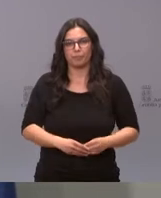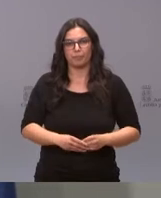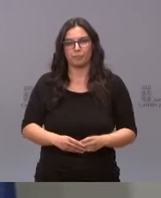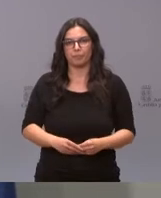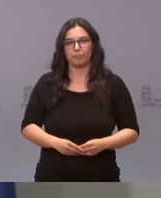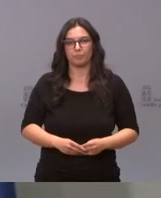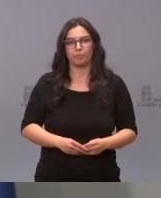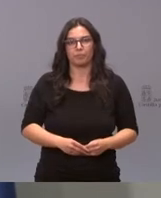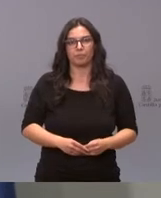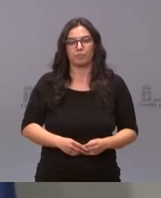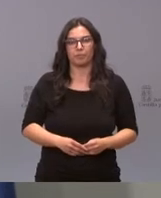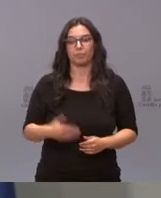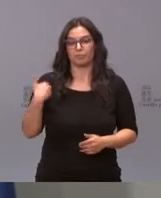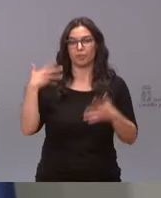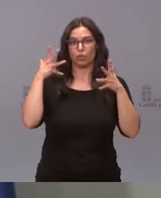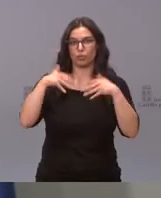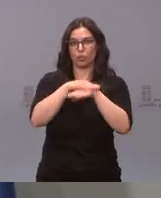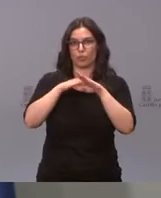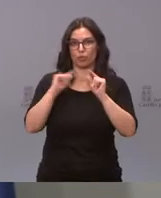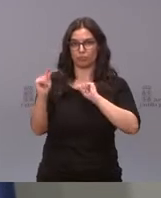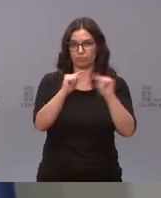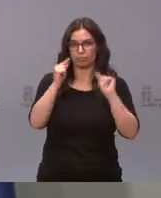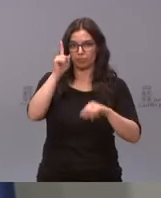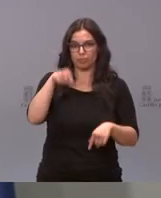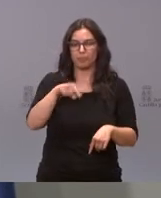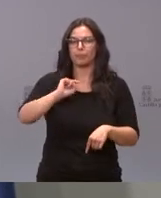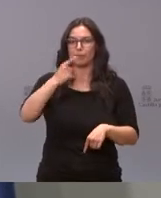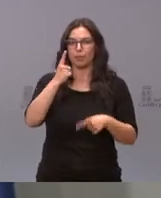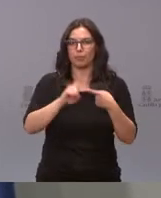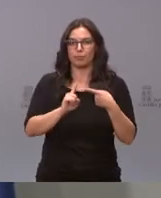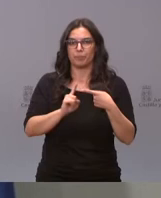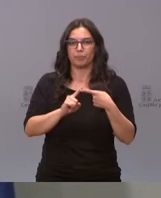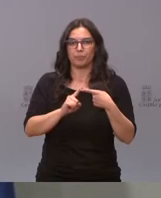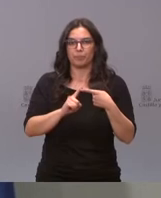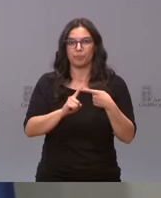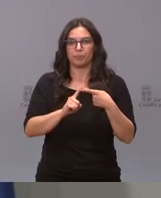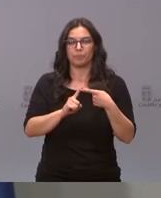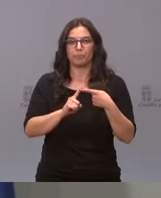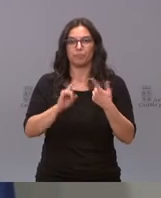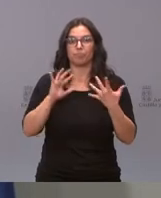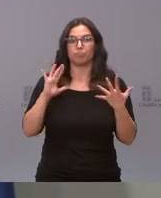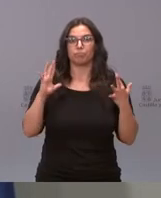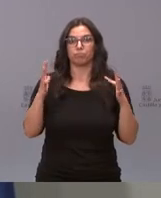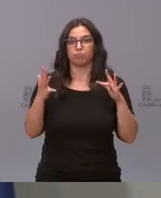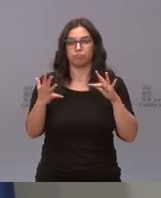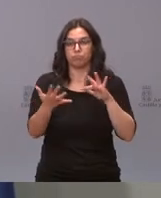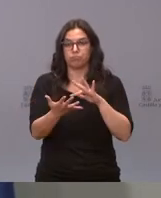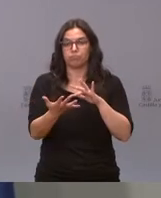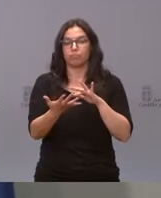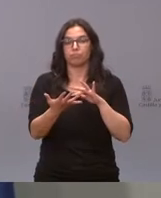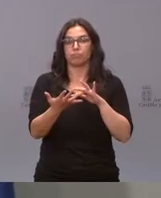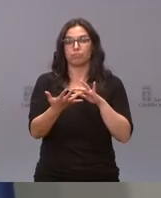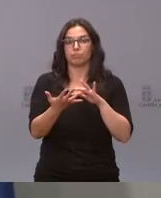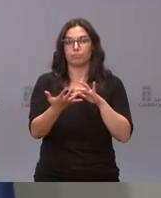en el Consejo de Gobierno. En primer lugar, la evolución de